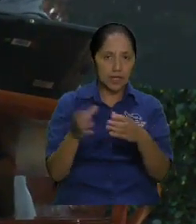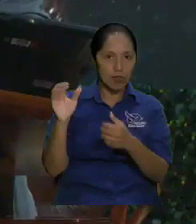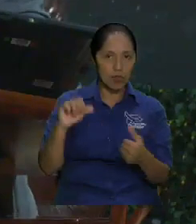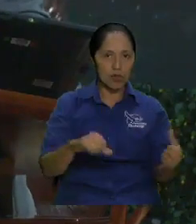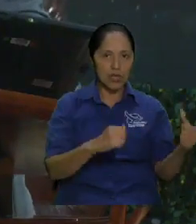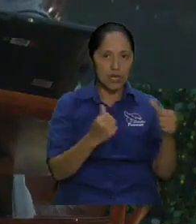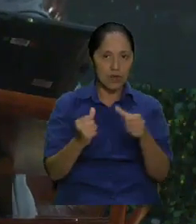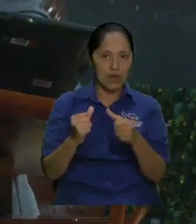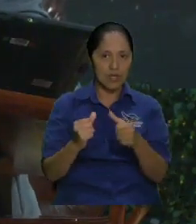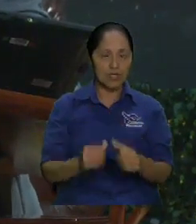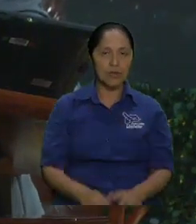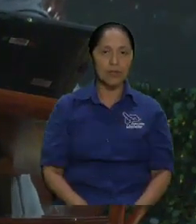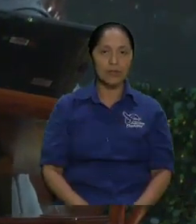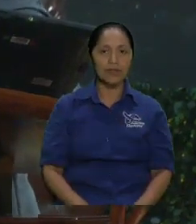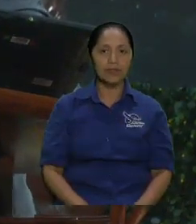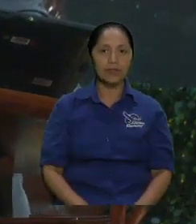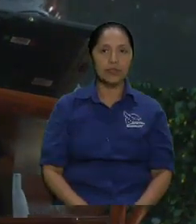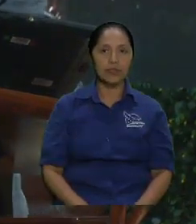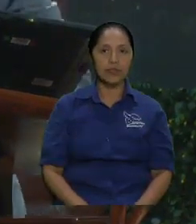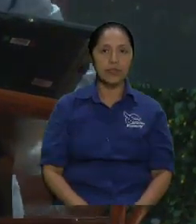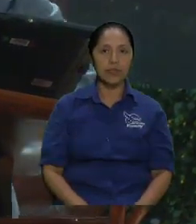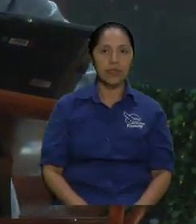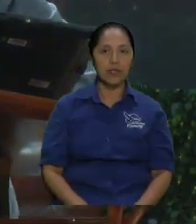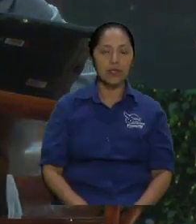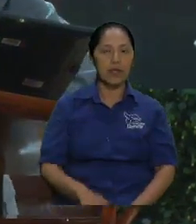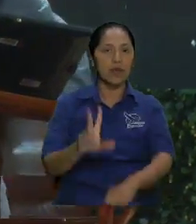la flecha ah híjole si pues